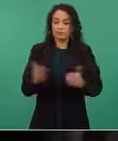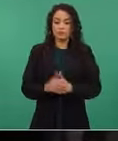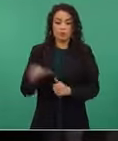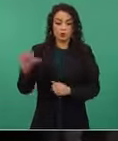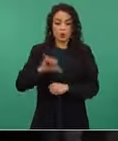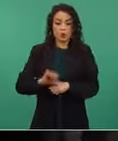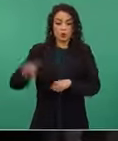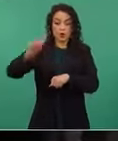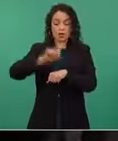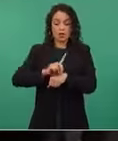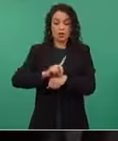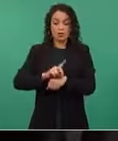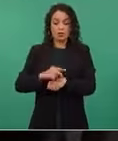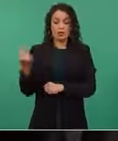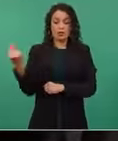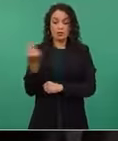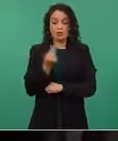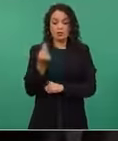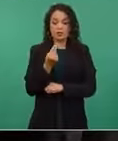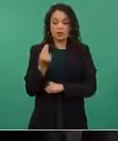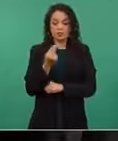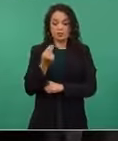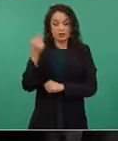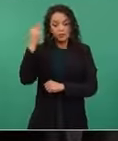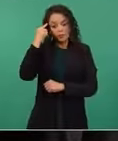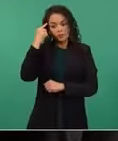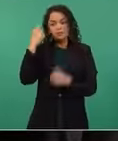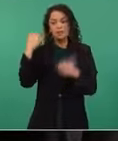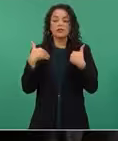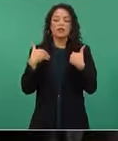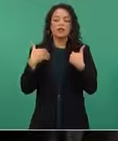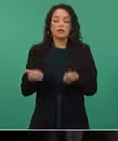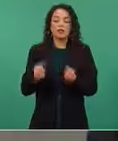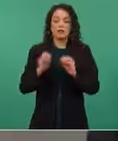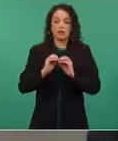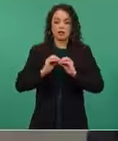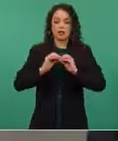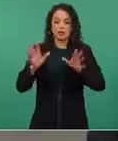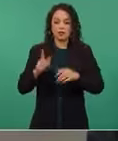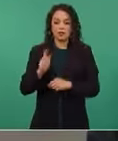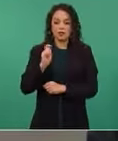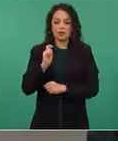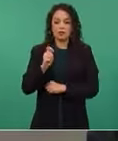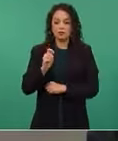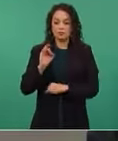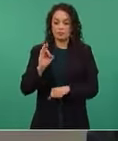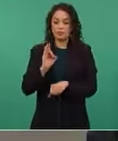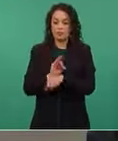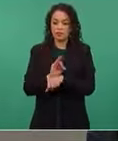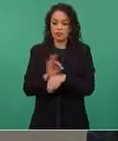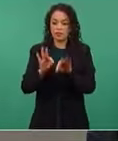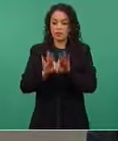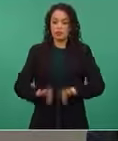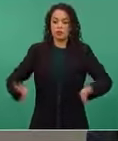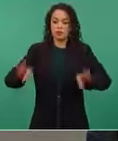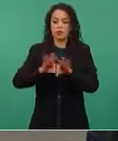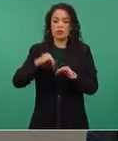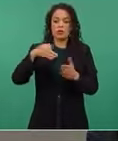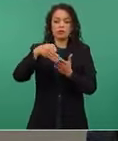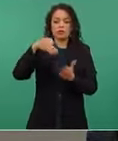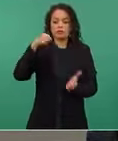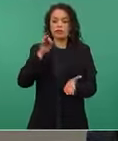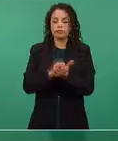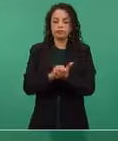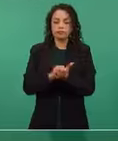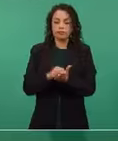este día tenemos que tener claros los principios y partir de las discusiones de la defensa de nuestros valores, hacer de nuestra